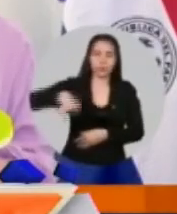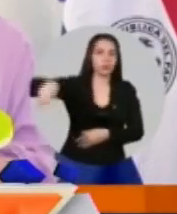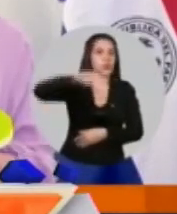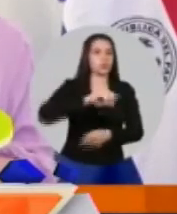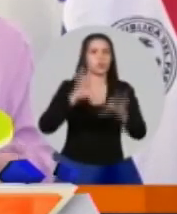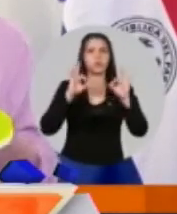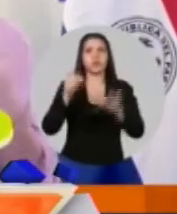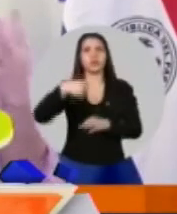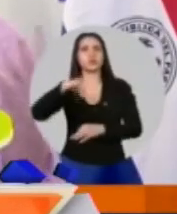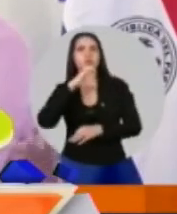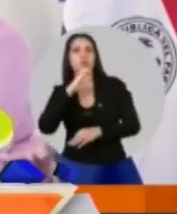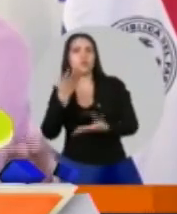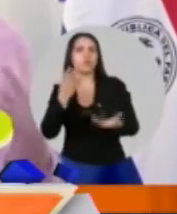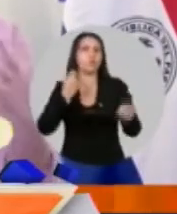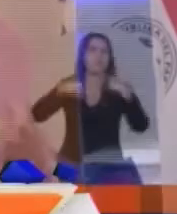recibir bien, pero no es la opción. Bueno, vamos.